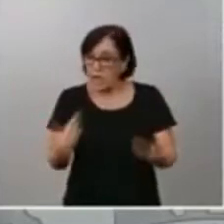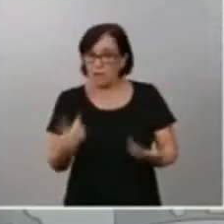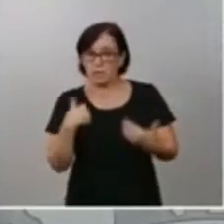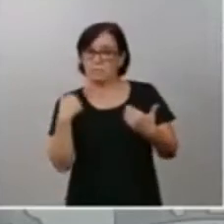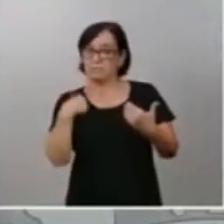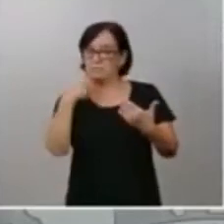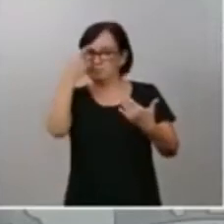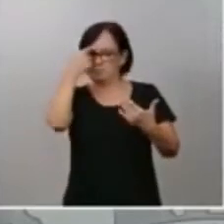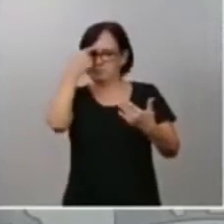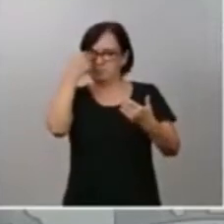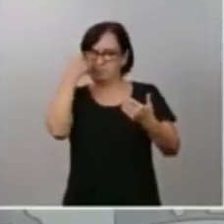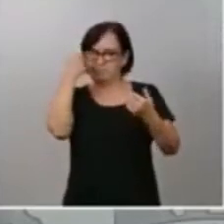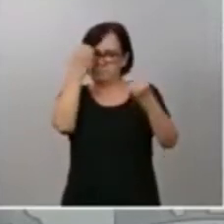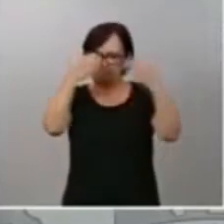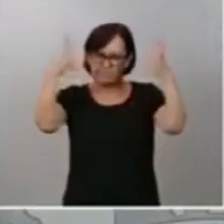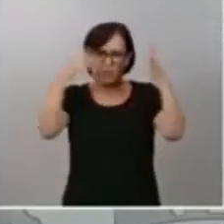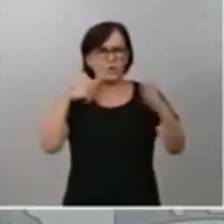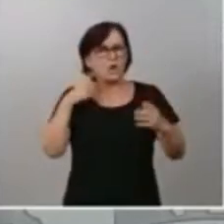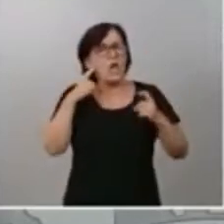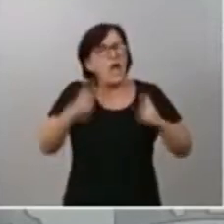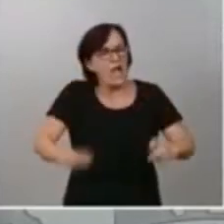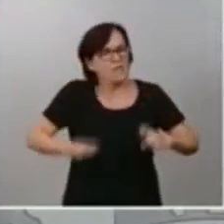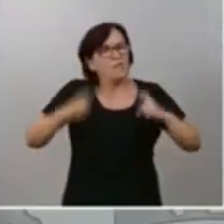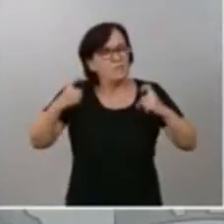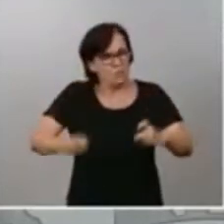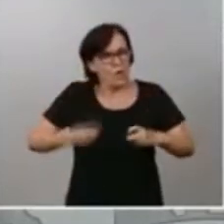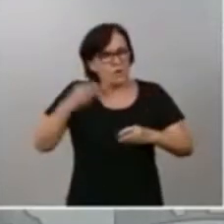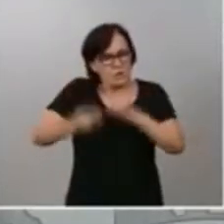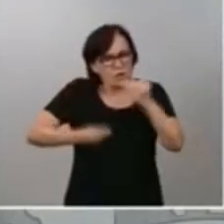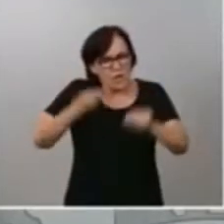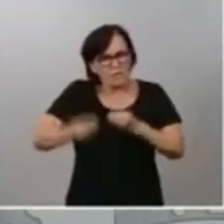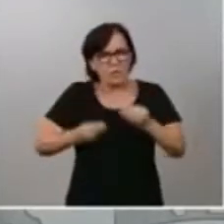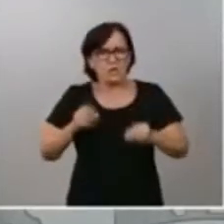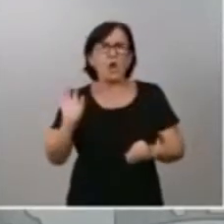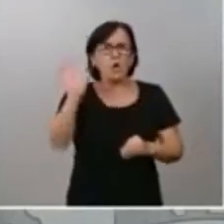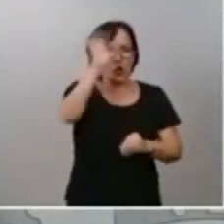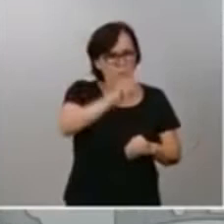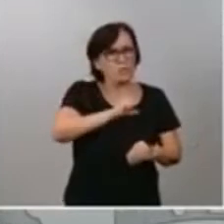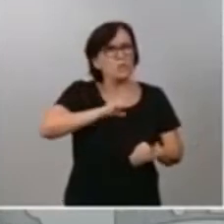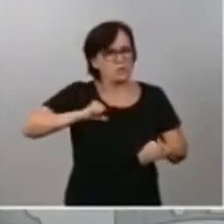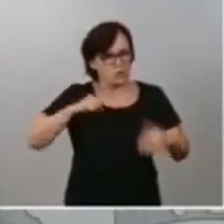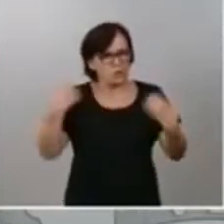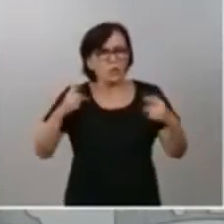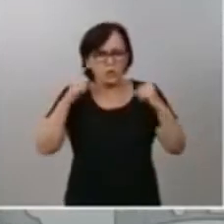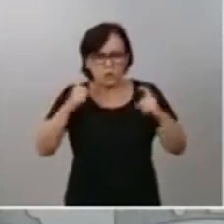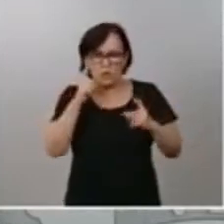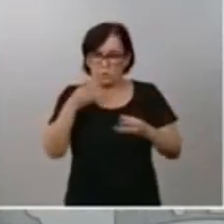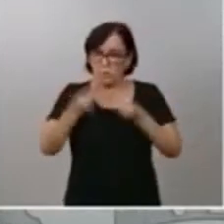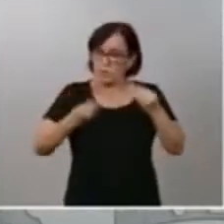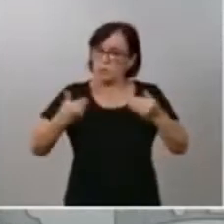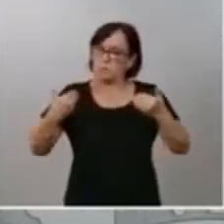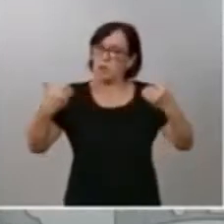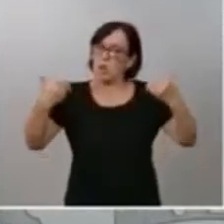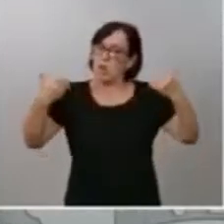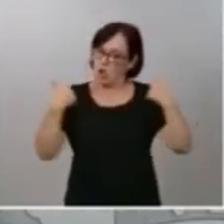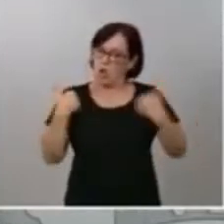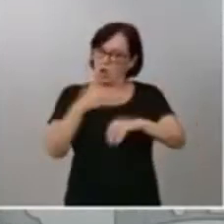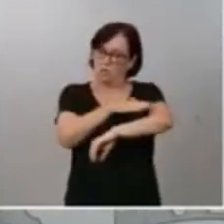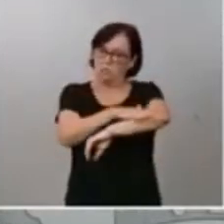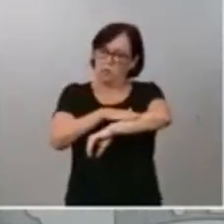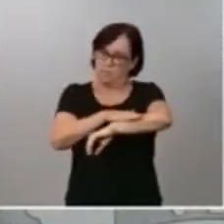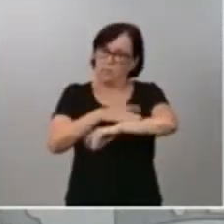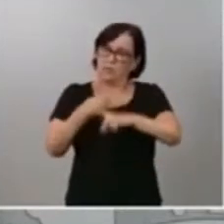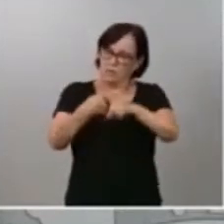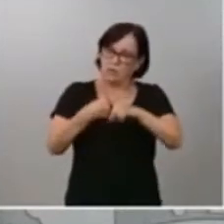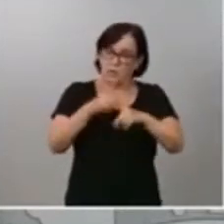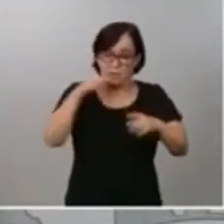esfuerzo que están trasladando y haciendo las comunidades autónomas, también con el concurso del Gobierno de España, hoy en día, en nuestro país,